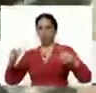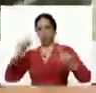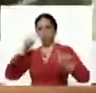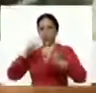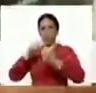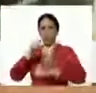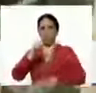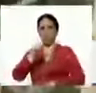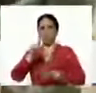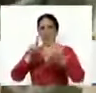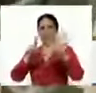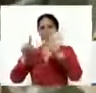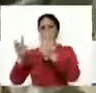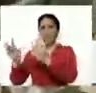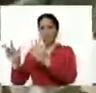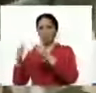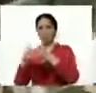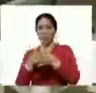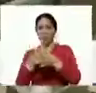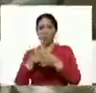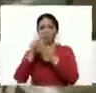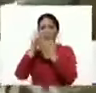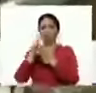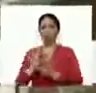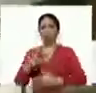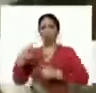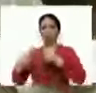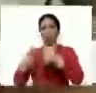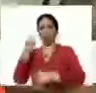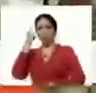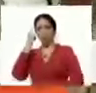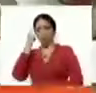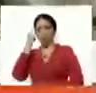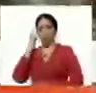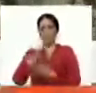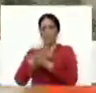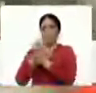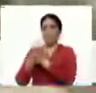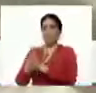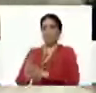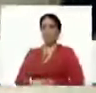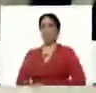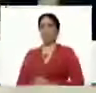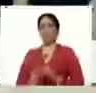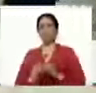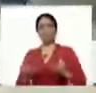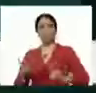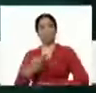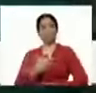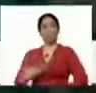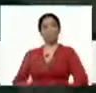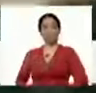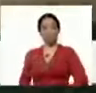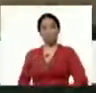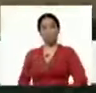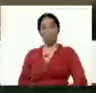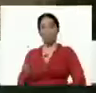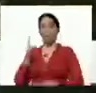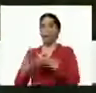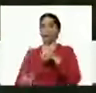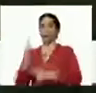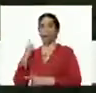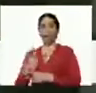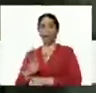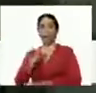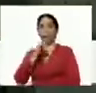168 mil toneladas de materia prima. Pero, presidente, algo que hay que destacar,